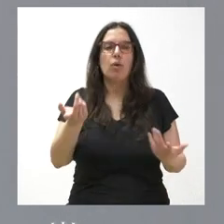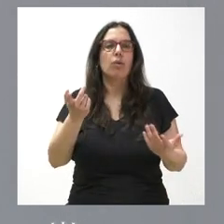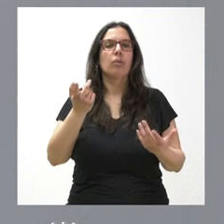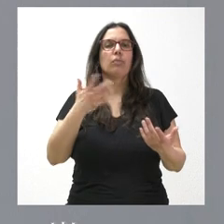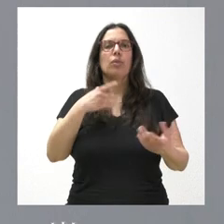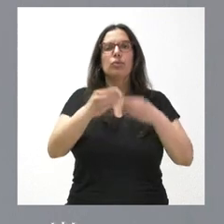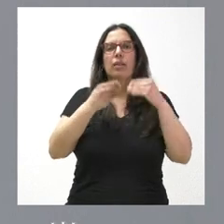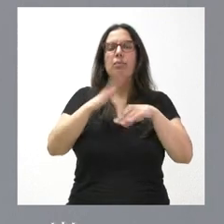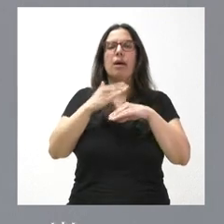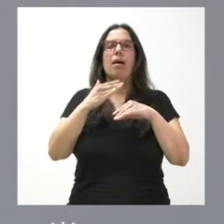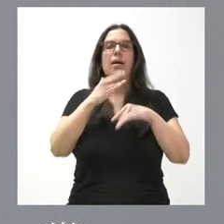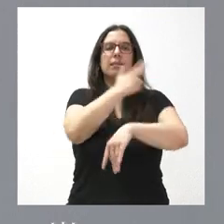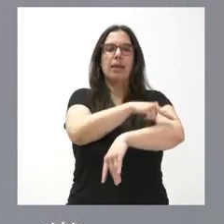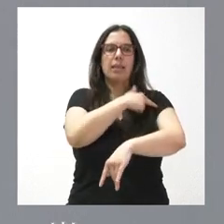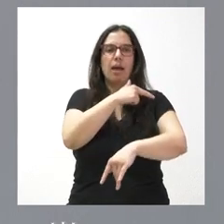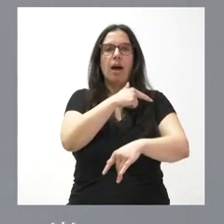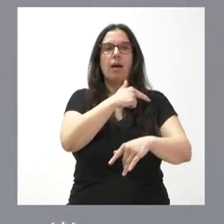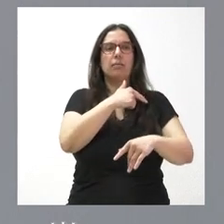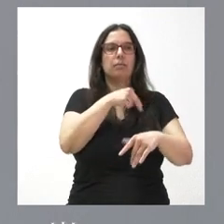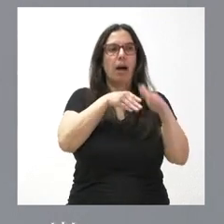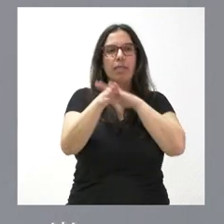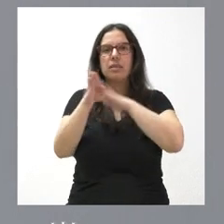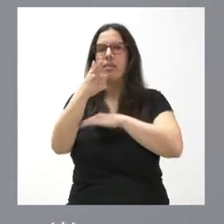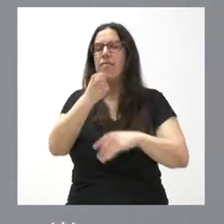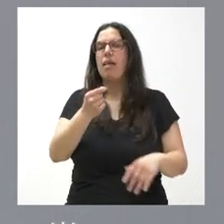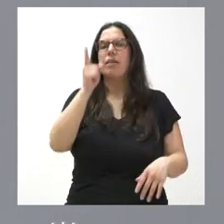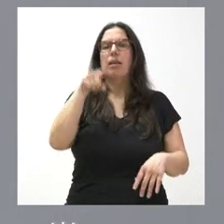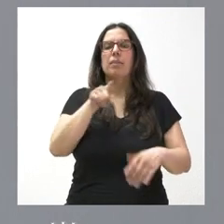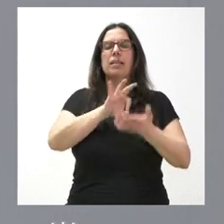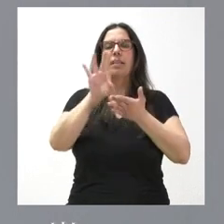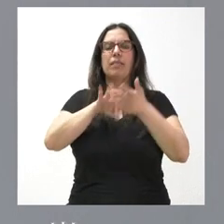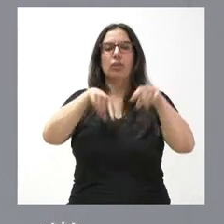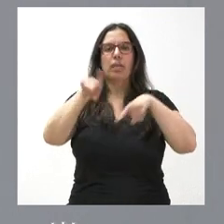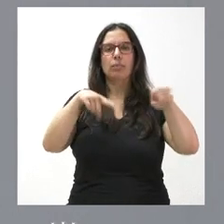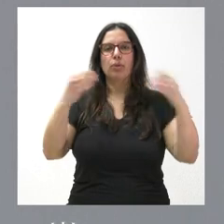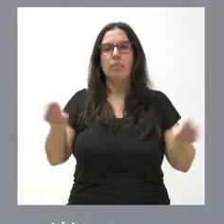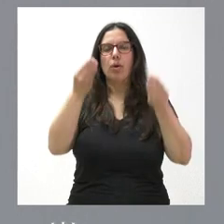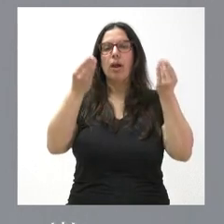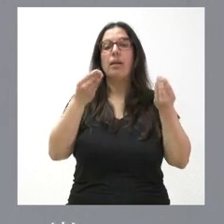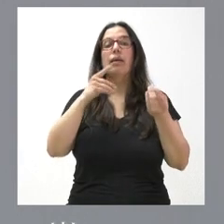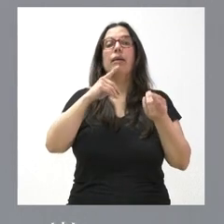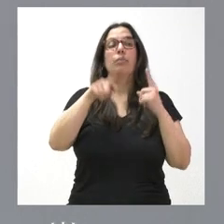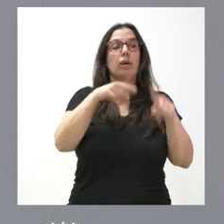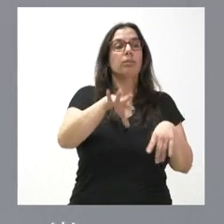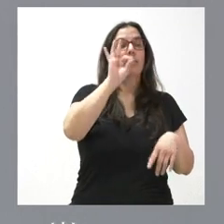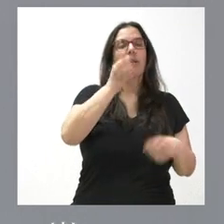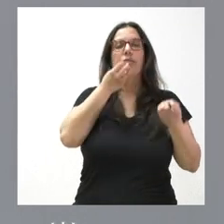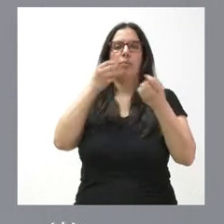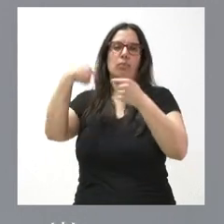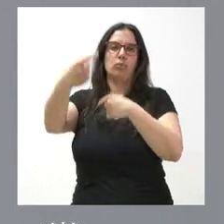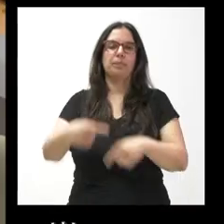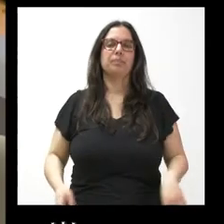acercar la sanidad en Castilla y León, qué podemos hacer para mejorar el servicio de transporte sanitario en Castilla y León. Y cuando tengamos noticias al respecto, pues les iremos informando.